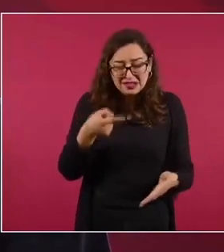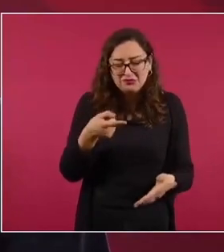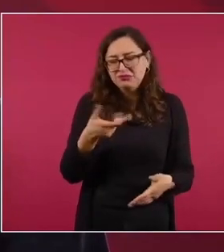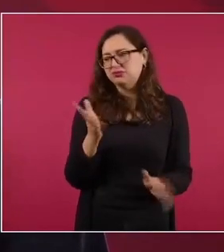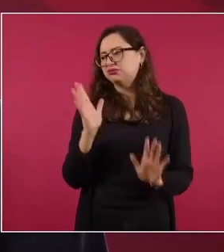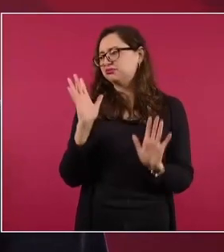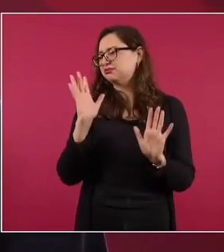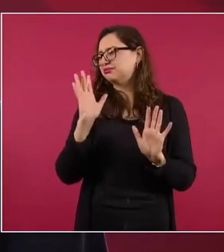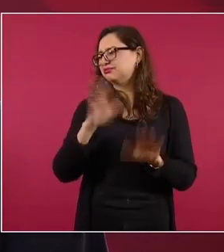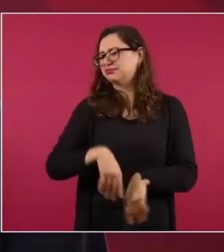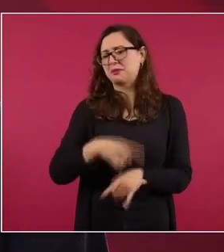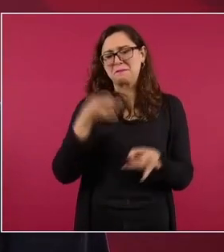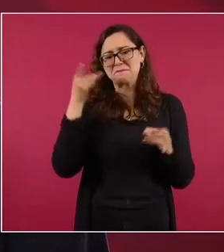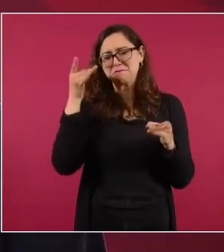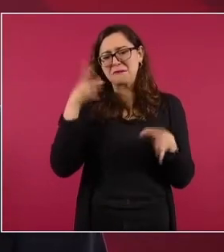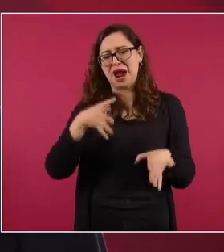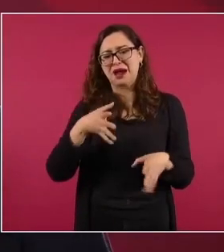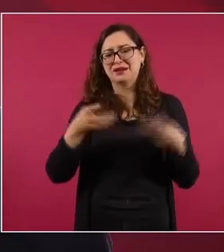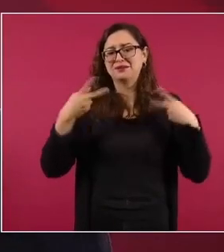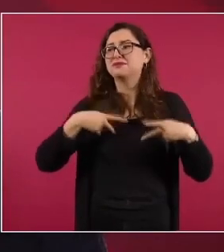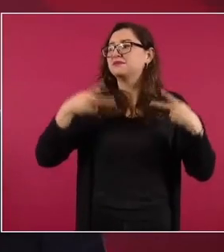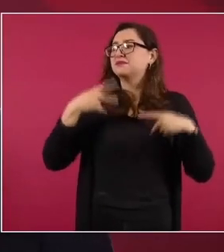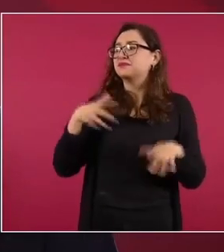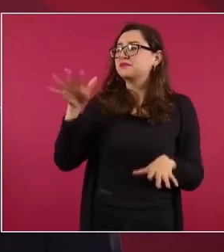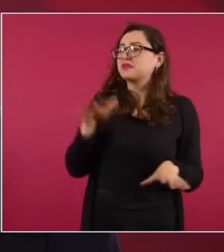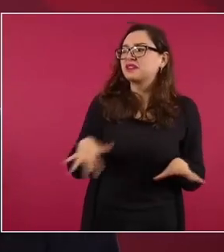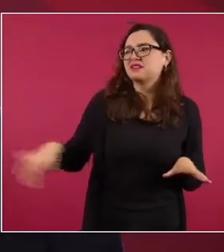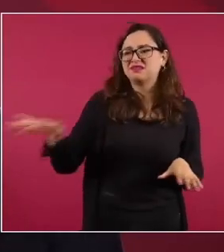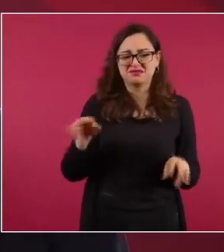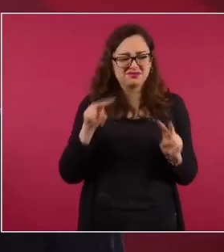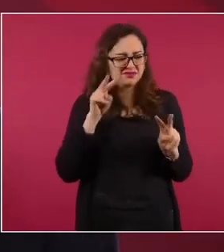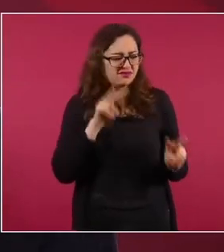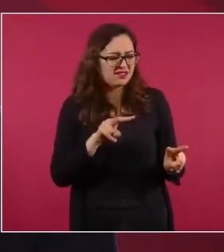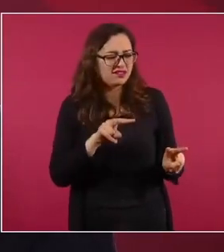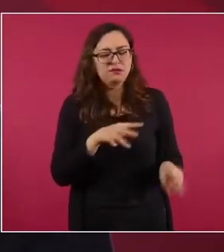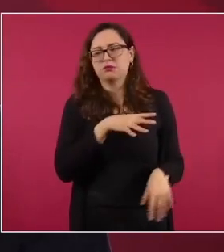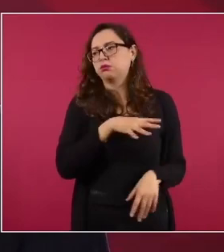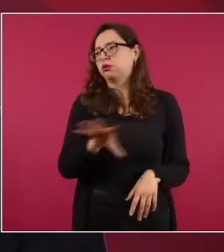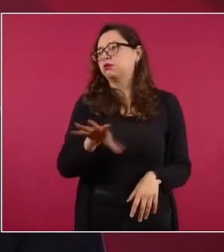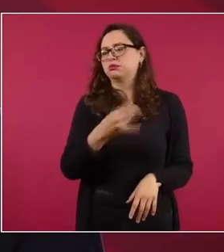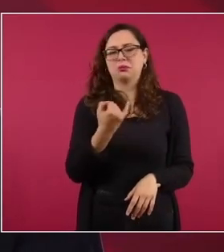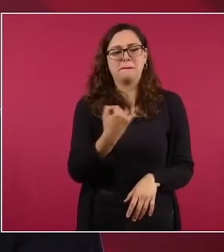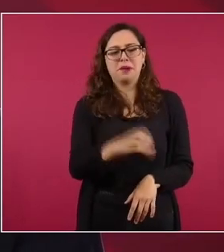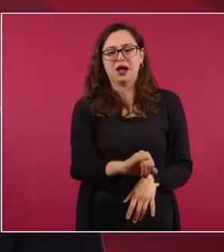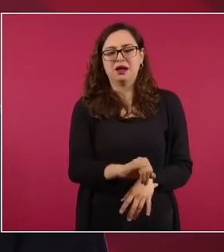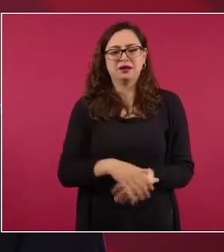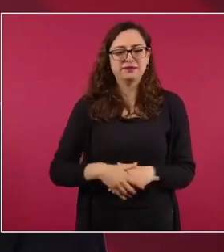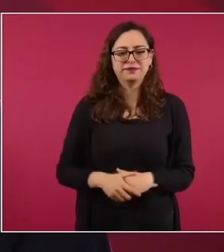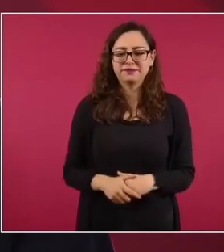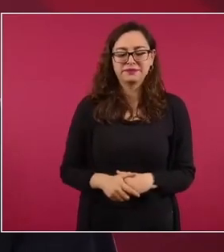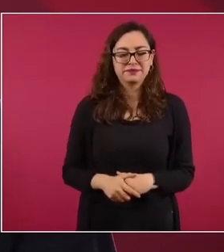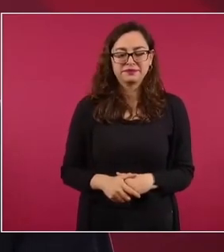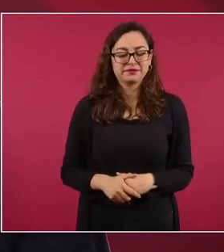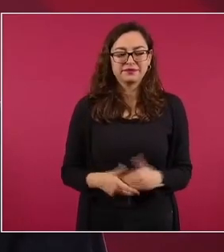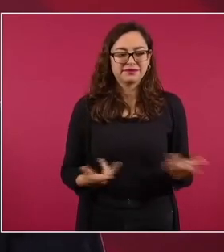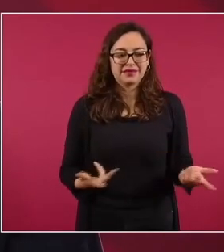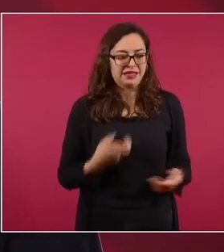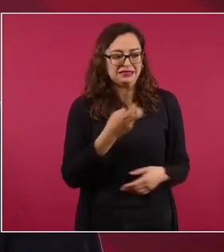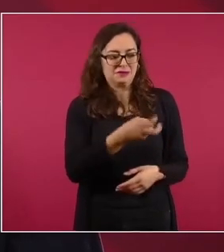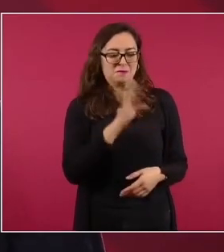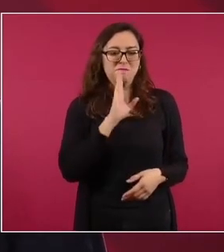lo ve como una intromisión, una invasión